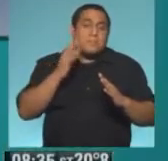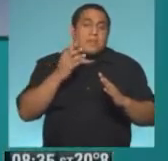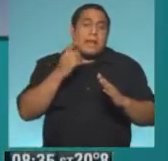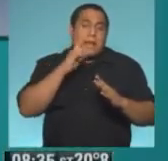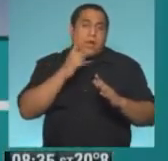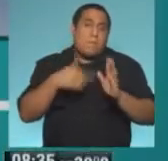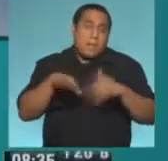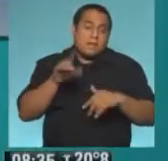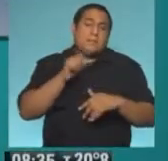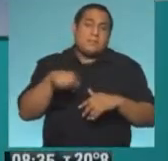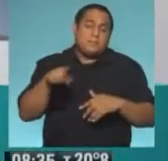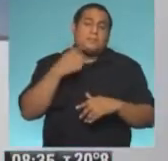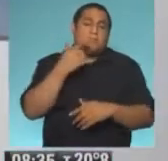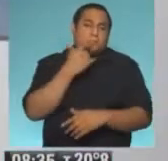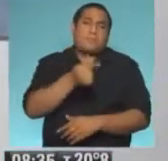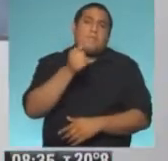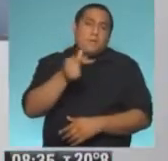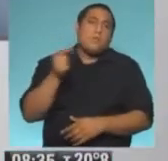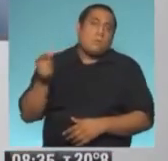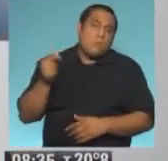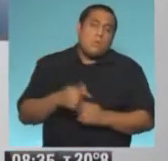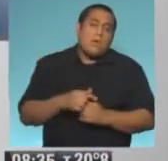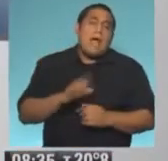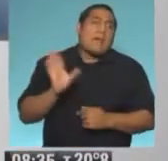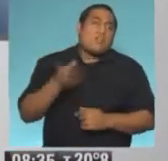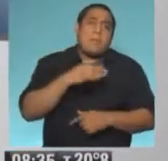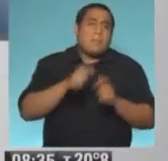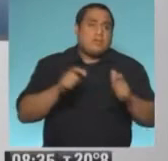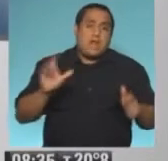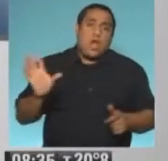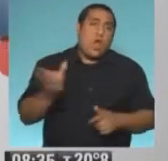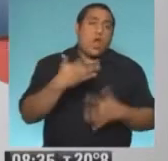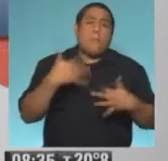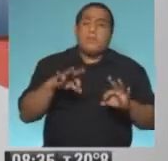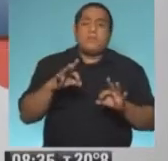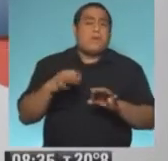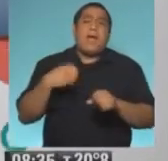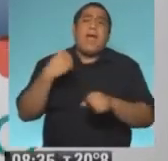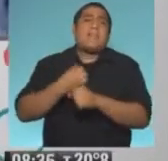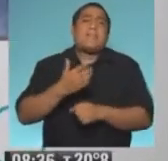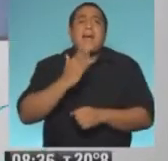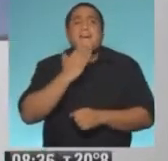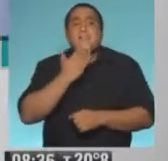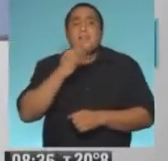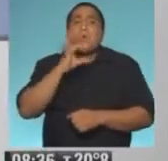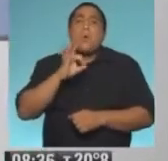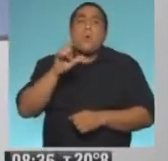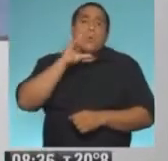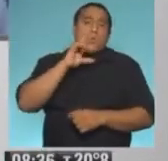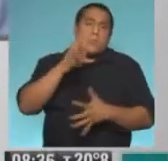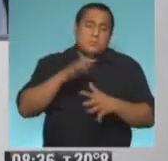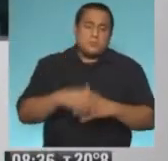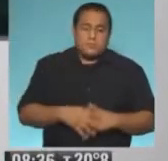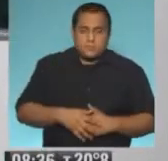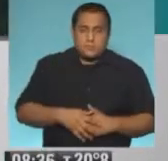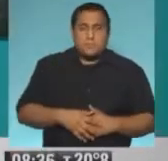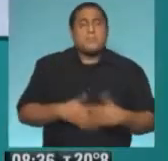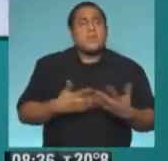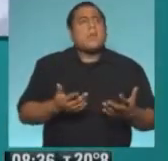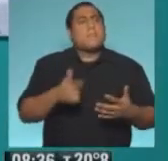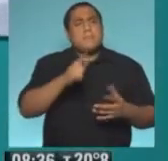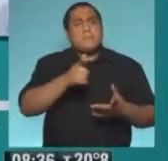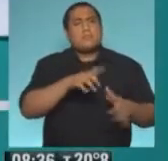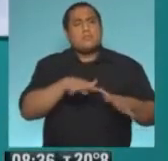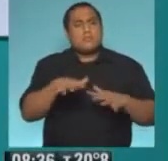riesgo. No se espera que se pueda dar a toda la población como hasta abril o hasta julio. Y un poco este panorama que